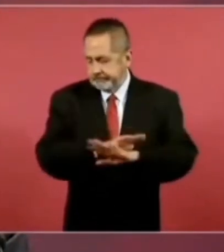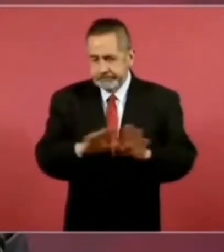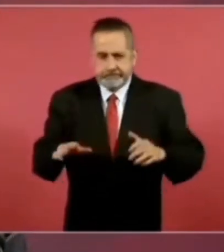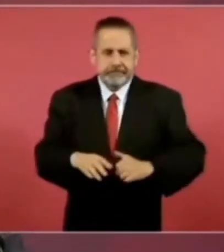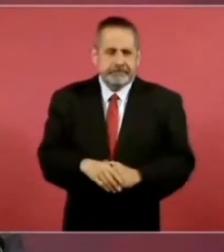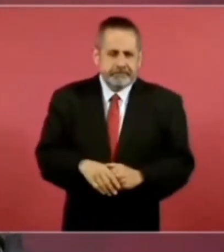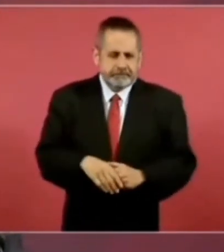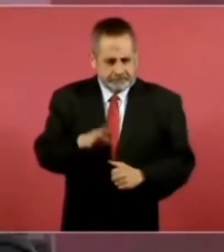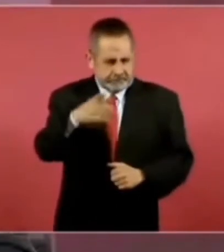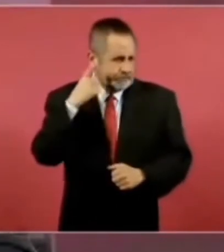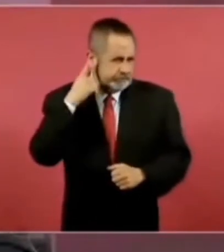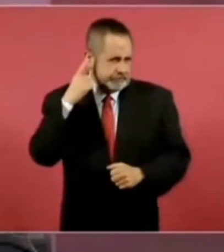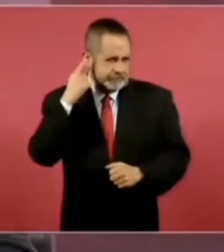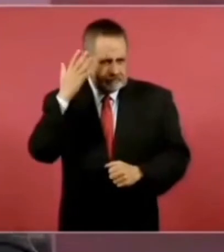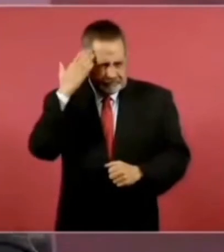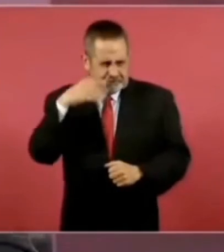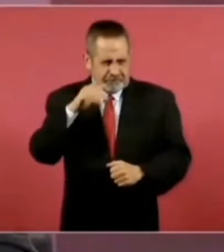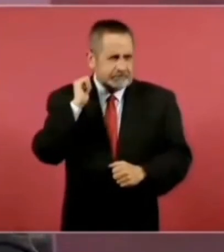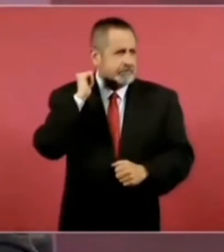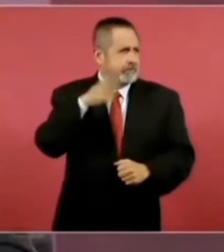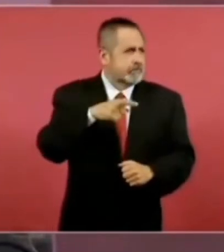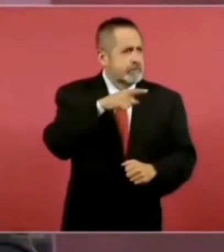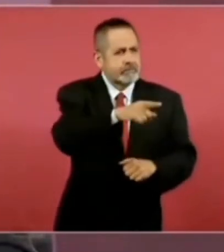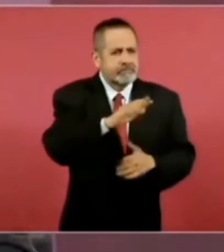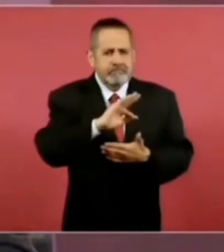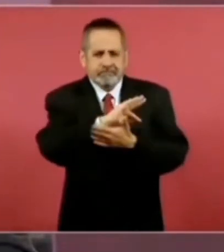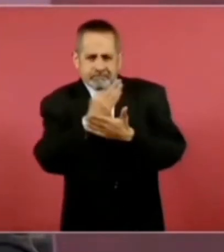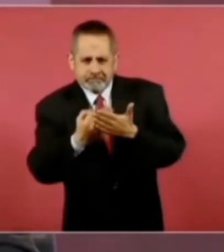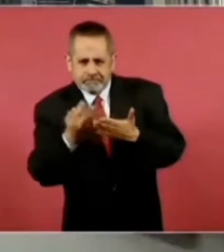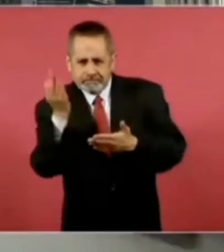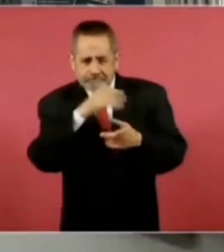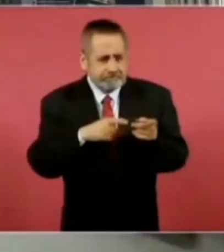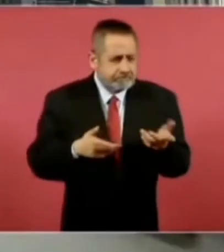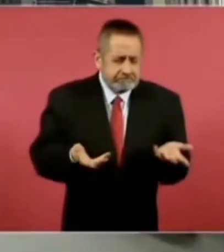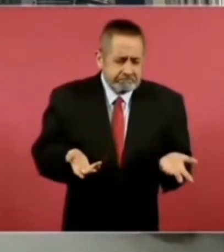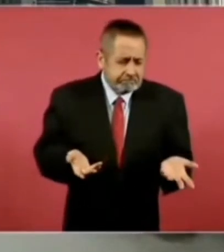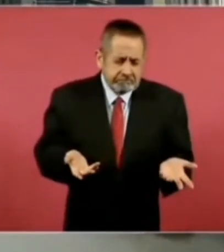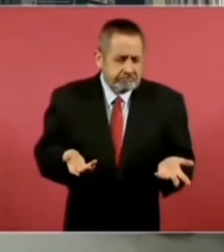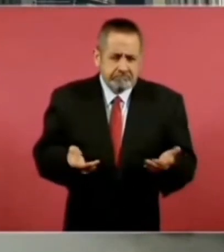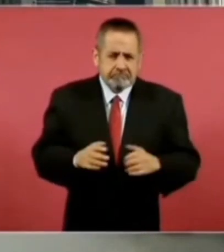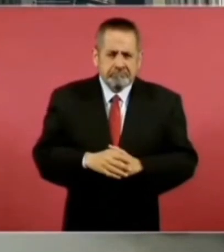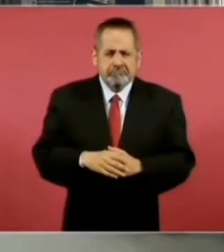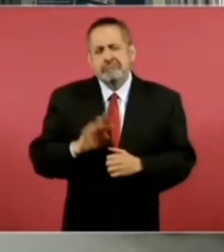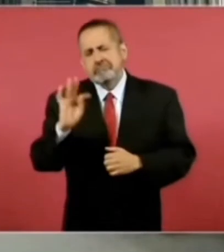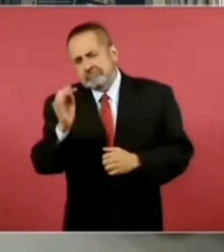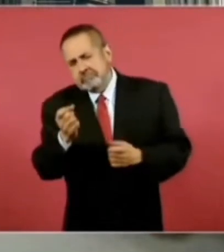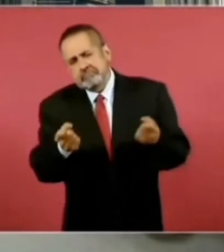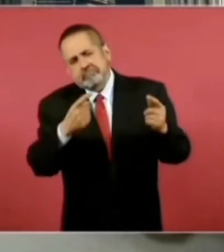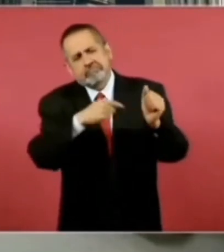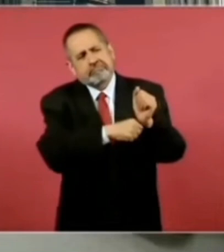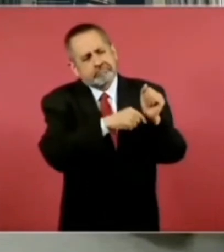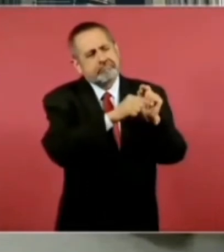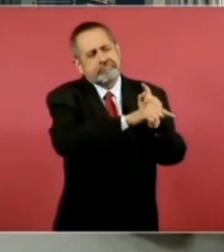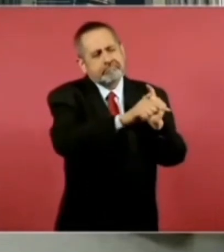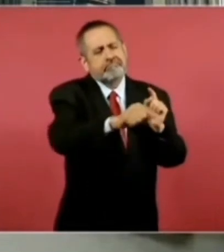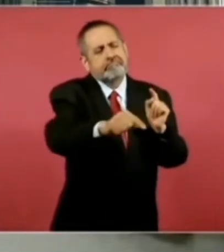¿Han escuchado ahora algo sobre los factureros? A lo mejor sí hay, pero